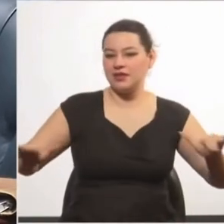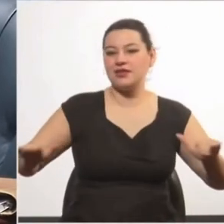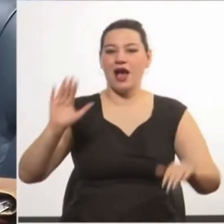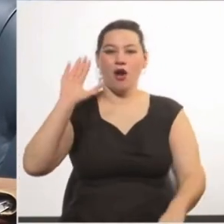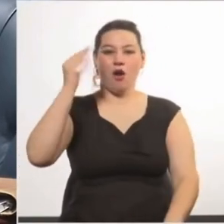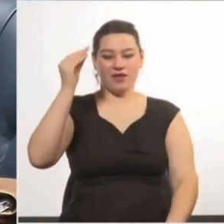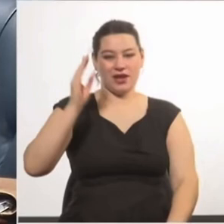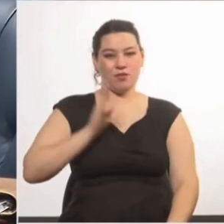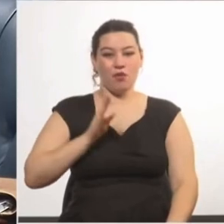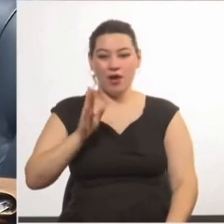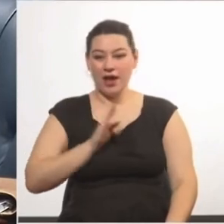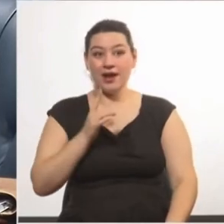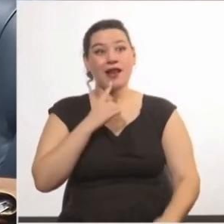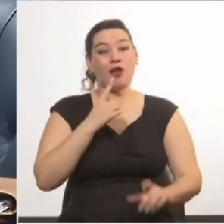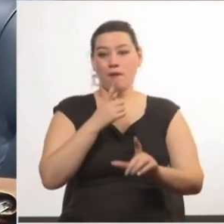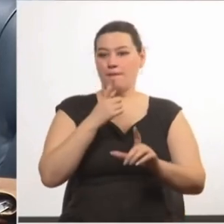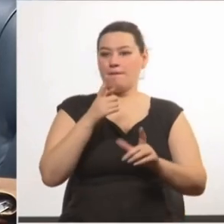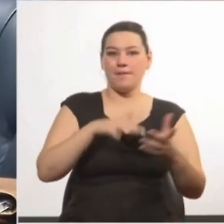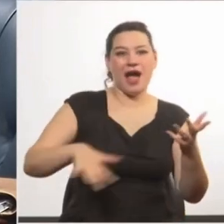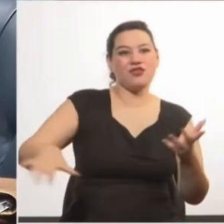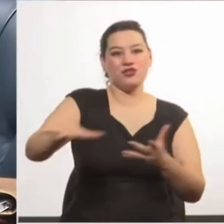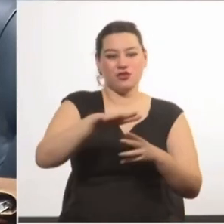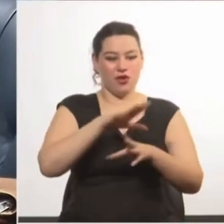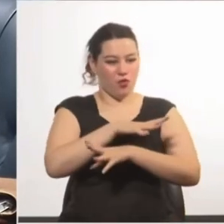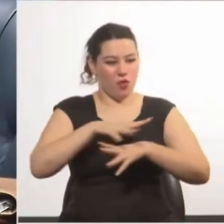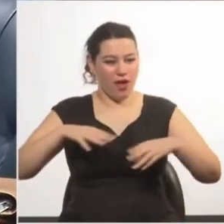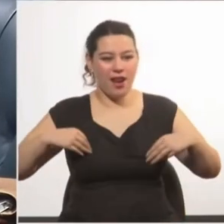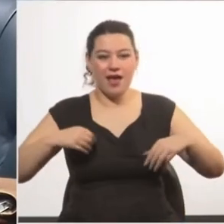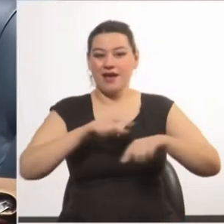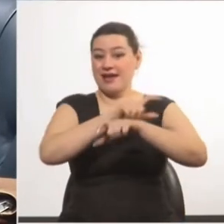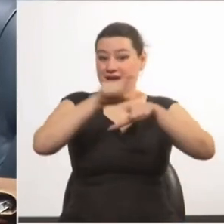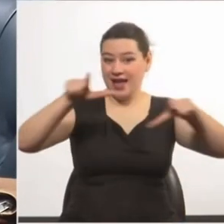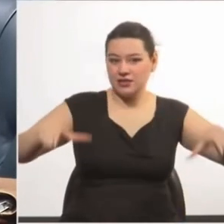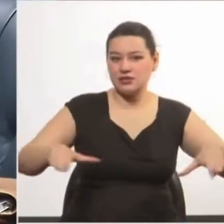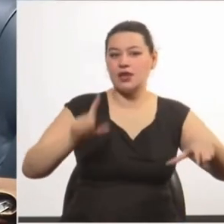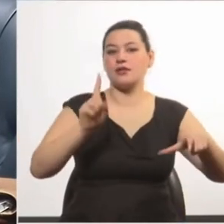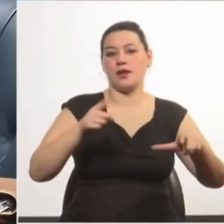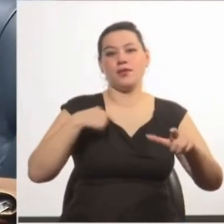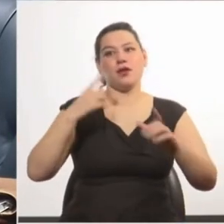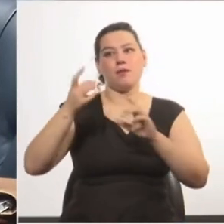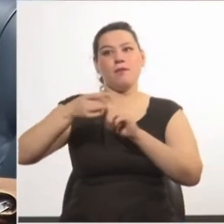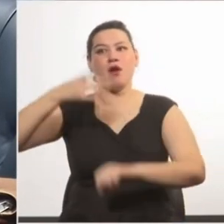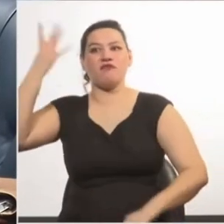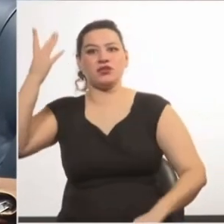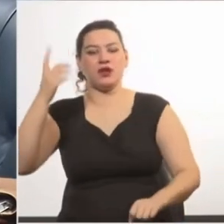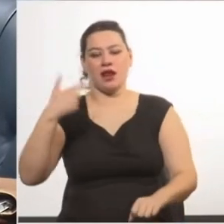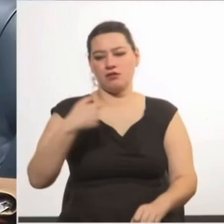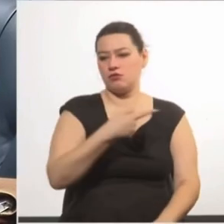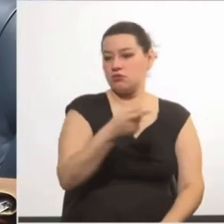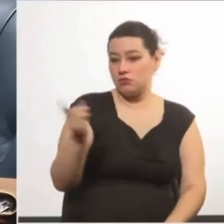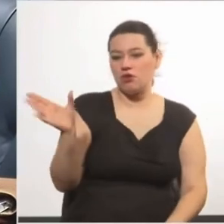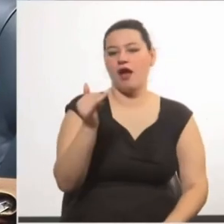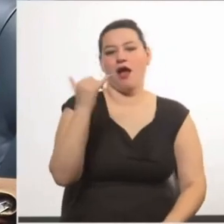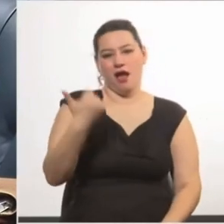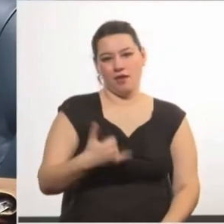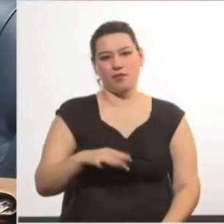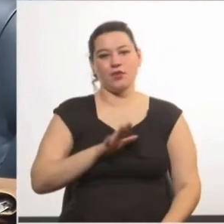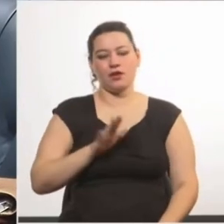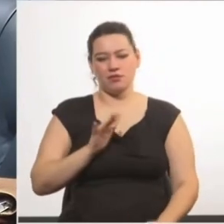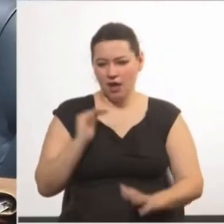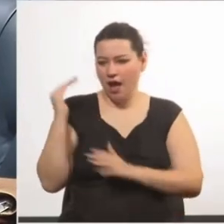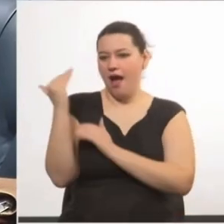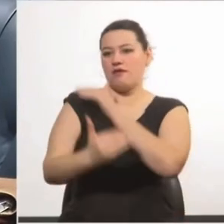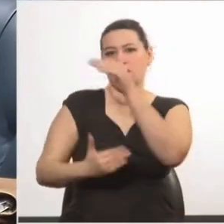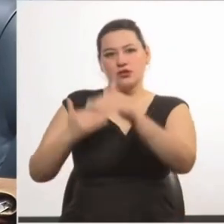los patios de las escuelas, desde las canchas amateria hasta en lo más exigido del deporte profesional. Se ha avanzado